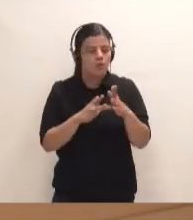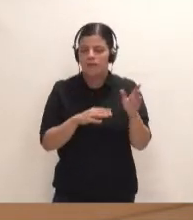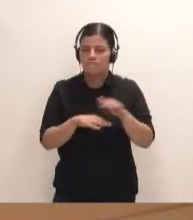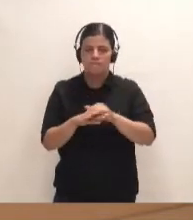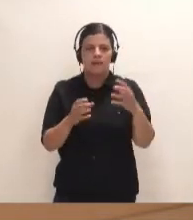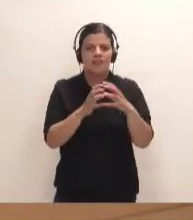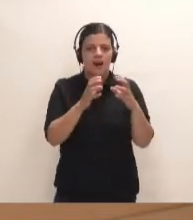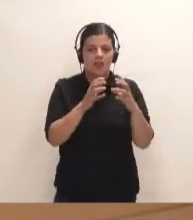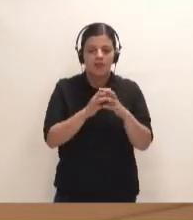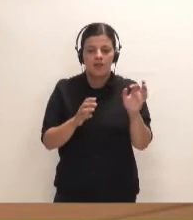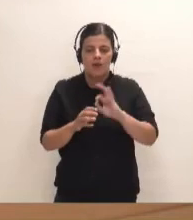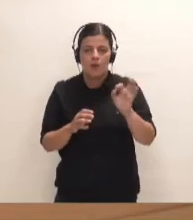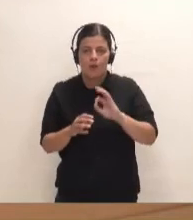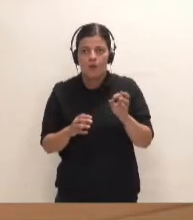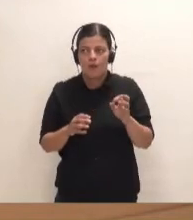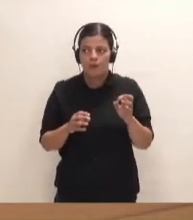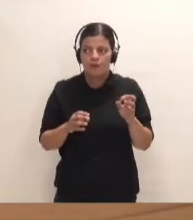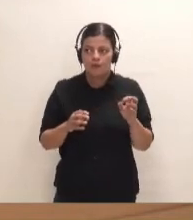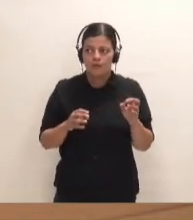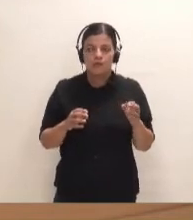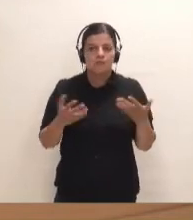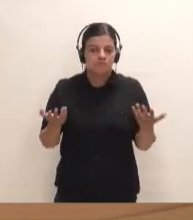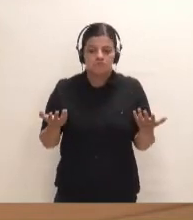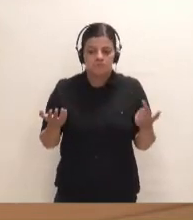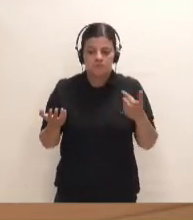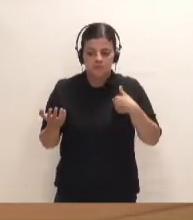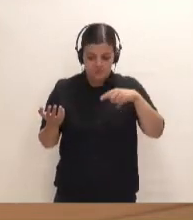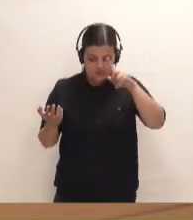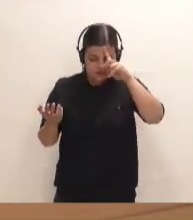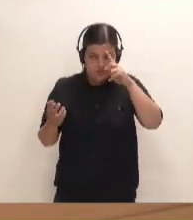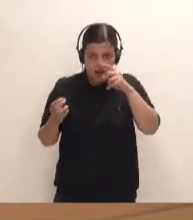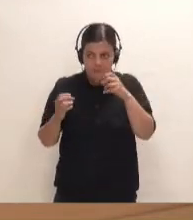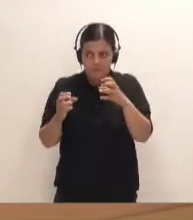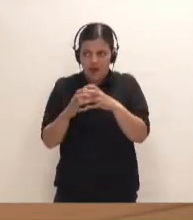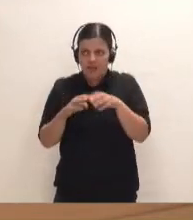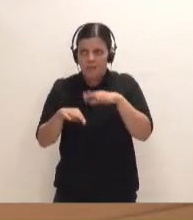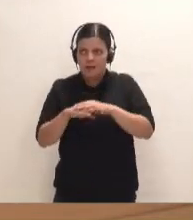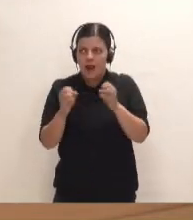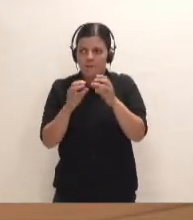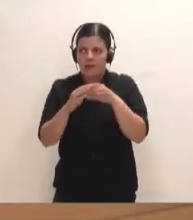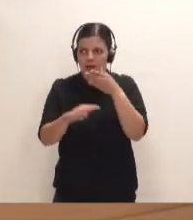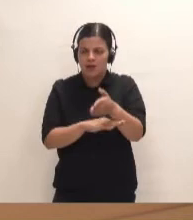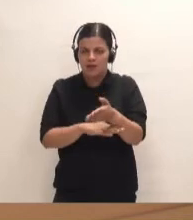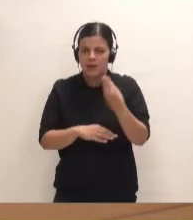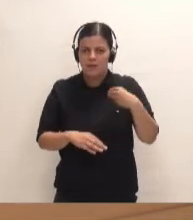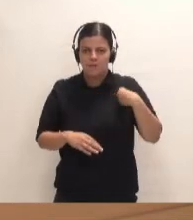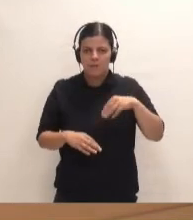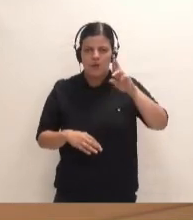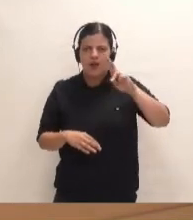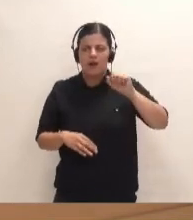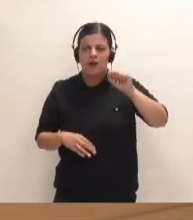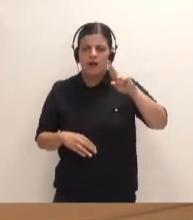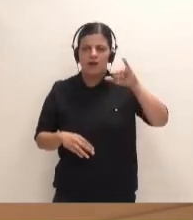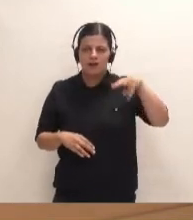Granadilla. Alguien que dice que por qué no se usa Granadilla para ir a La Palma. Bueno, yo pongo un ejemplo, es como si usáramos el Puerto de Arenado para ir a